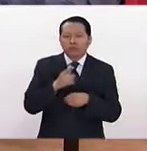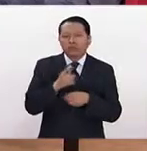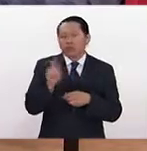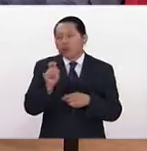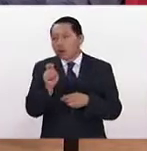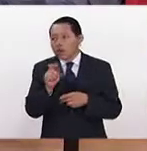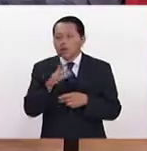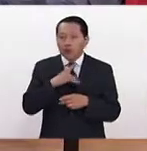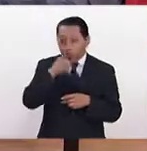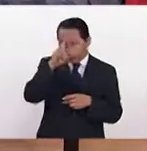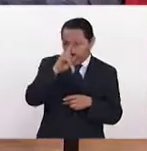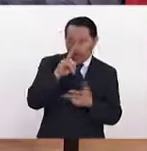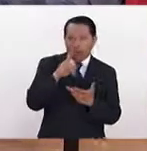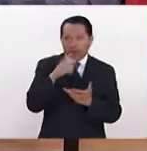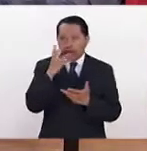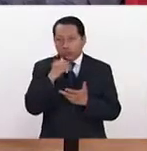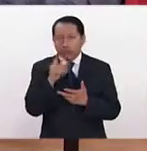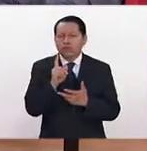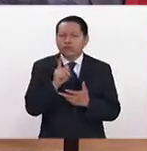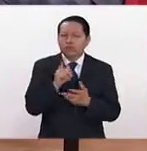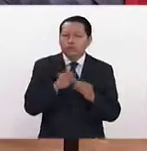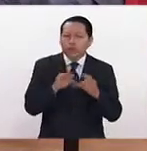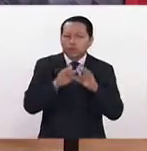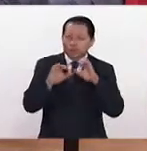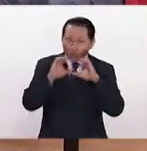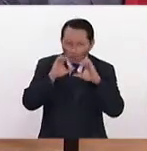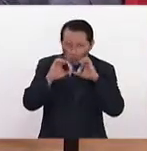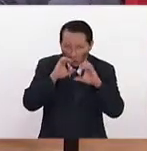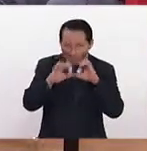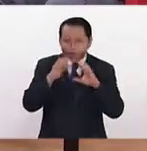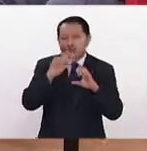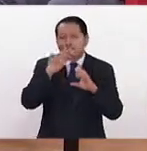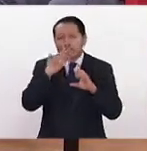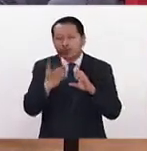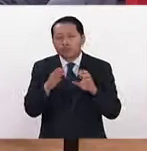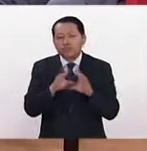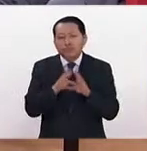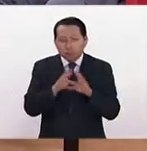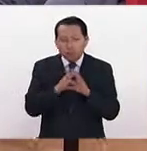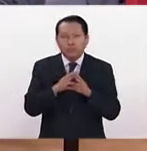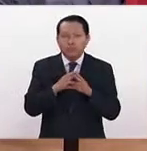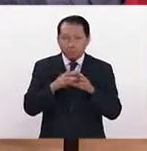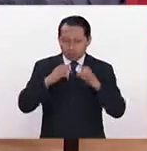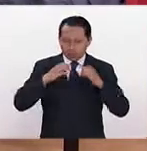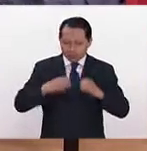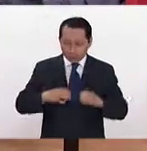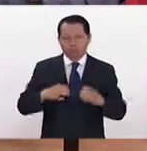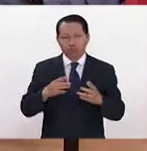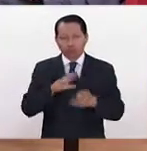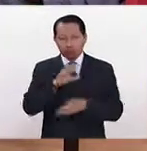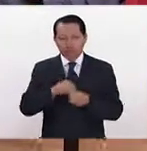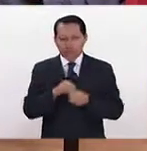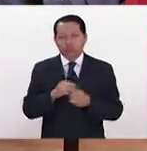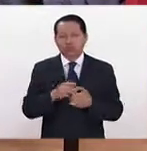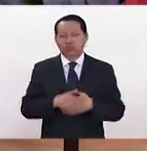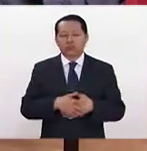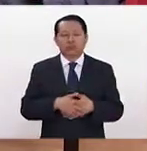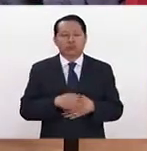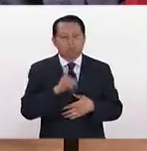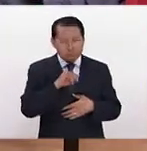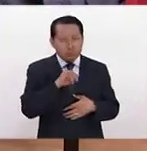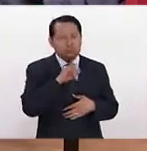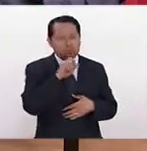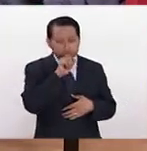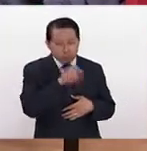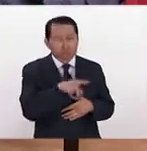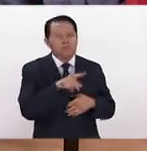porque está guapo o guapa, sino que también exista la comunicación, el lenguaje verbal, entre otras características, ¿no? Totalmente,